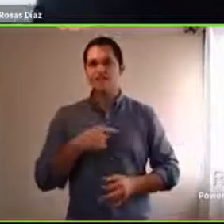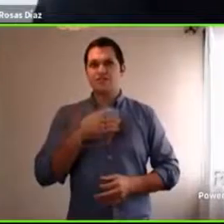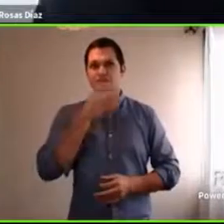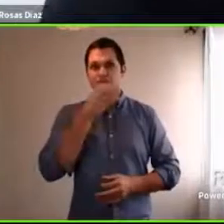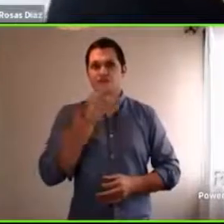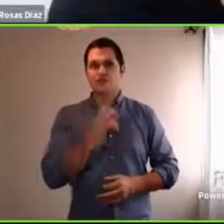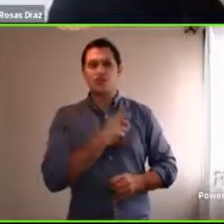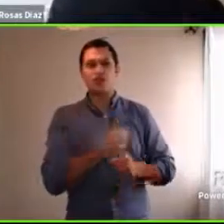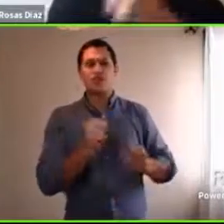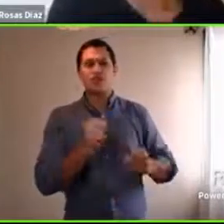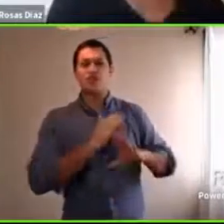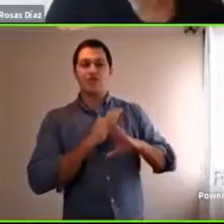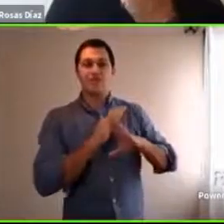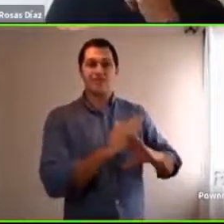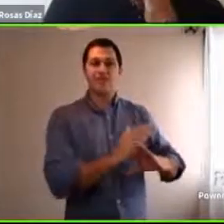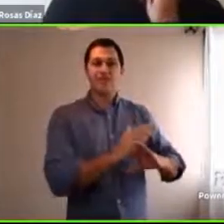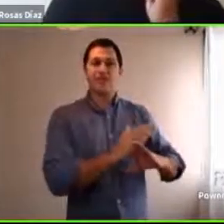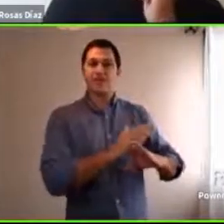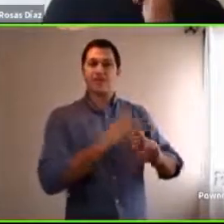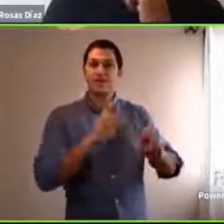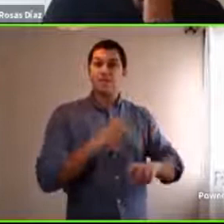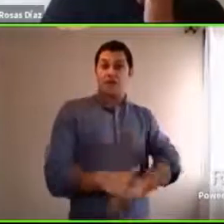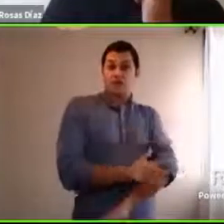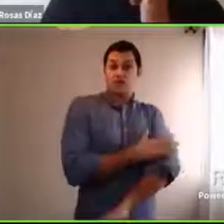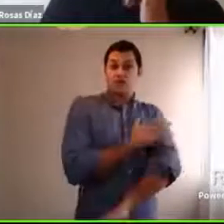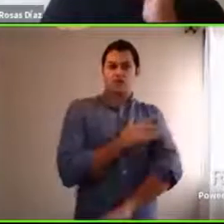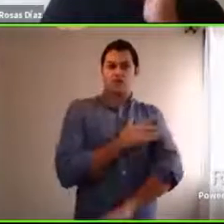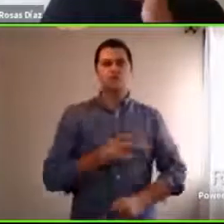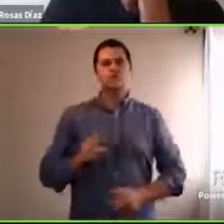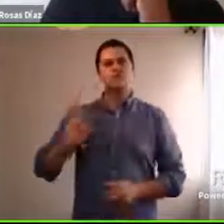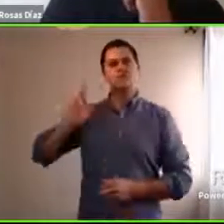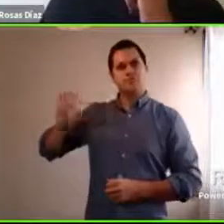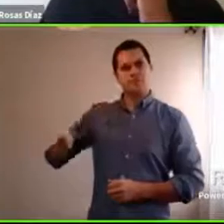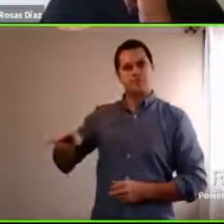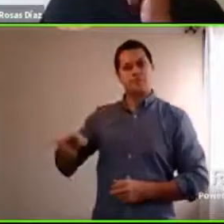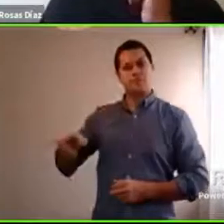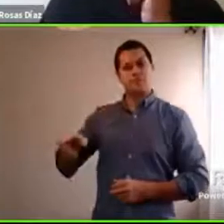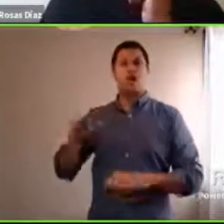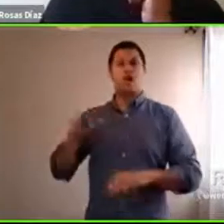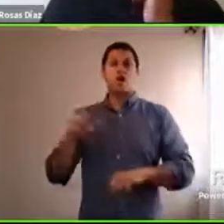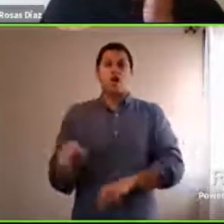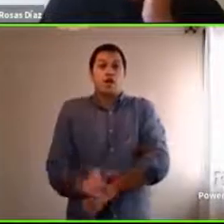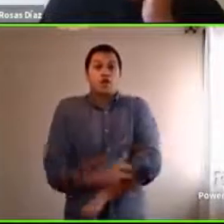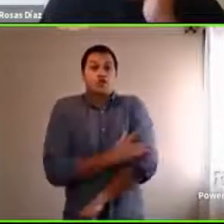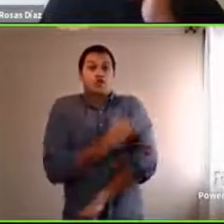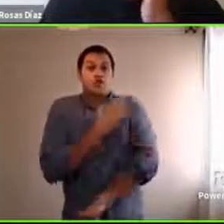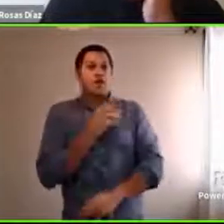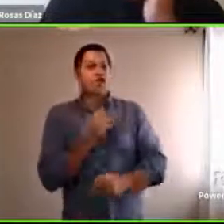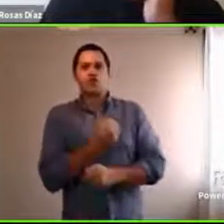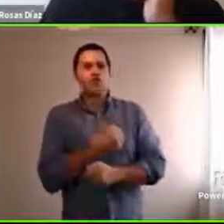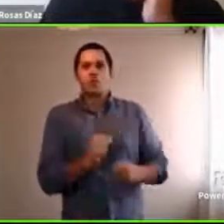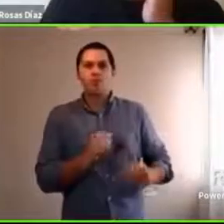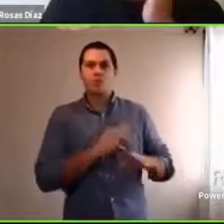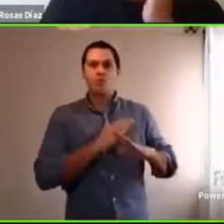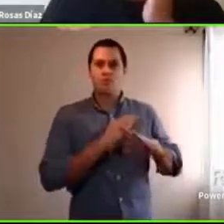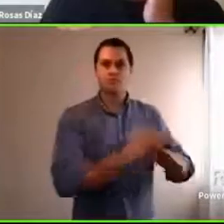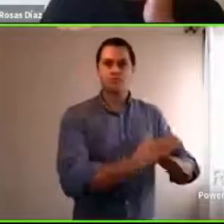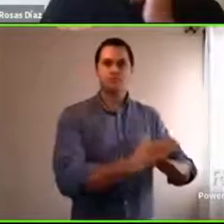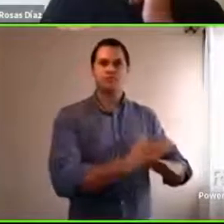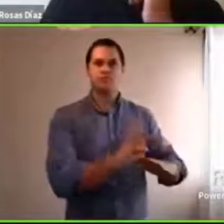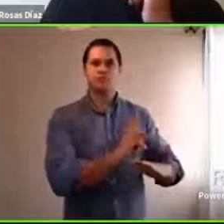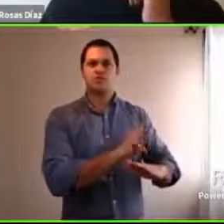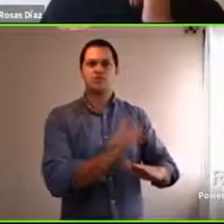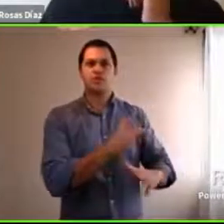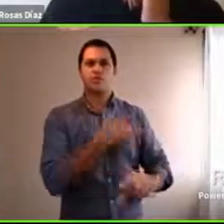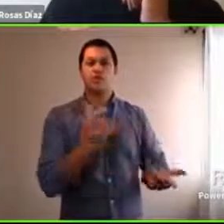esa es la pregunta. No, no, claro, por supuesto, es que las emociones no las podemos reprimir, porque las reprimimos y hacen sintomatología de